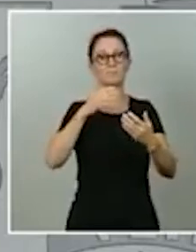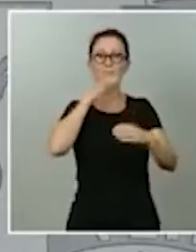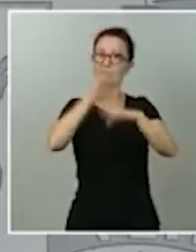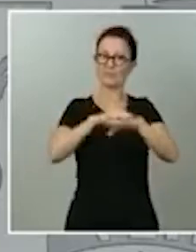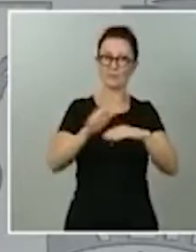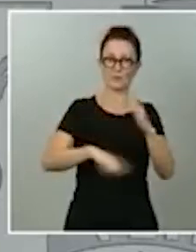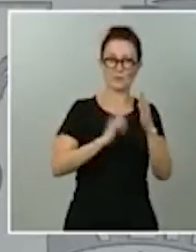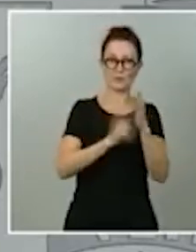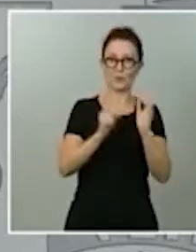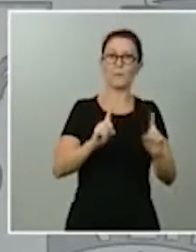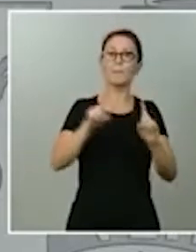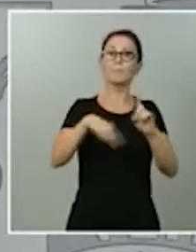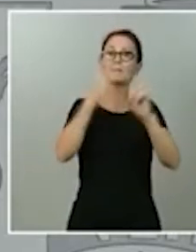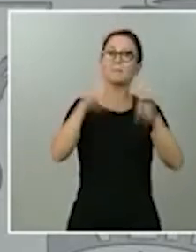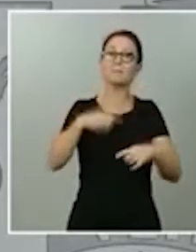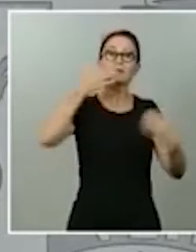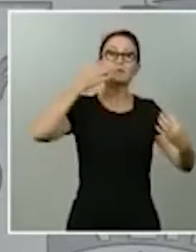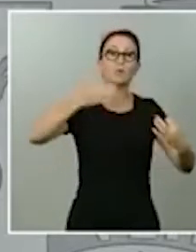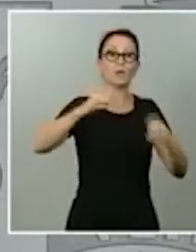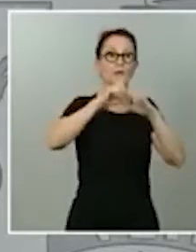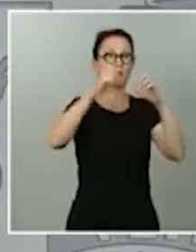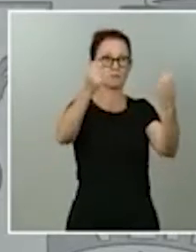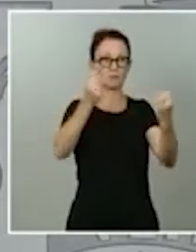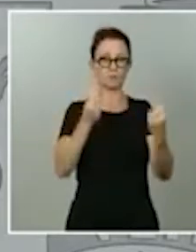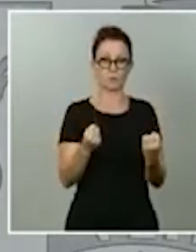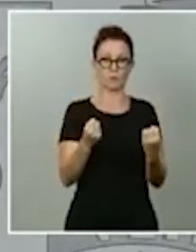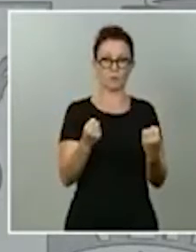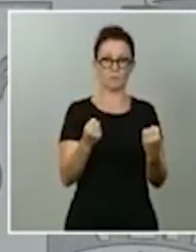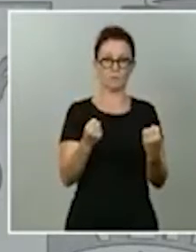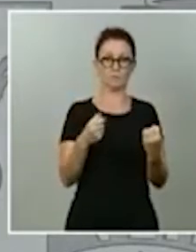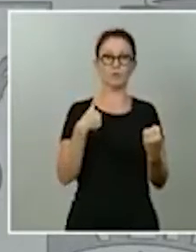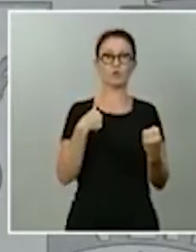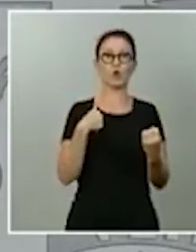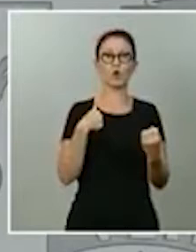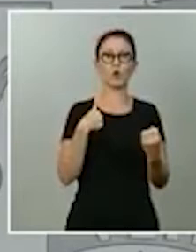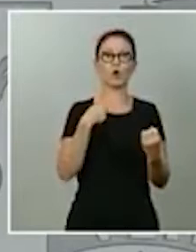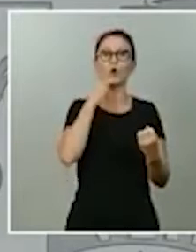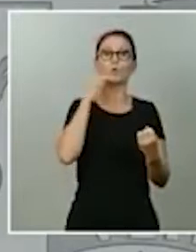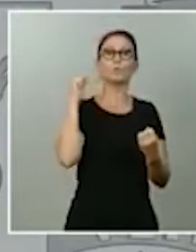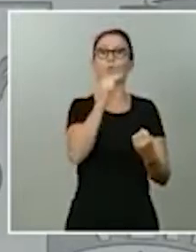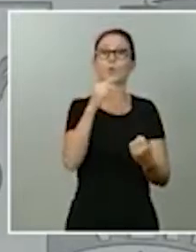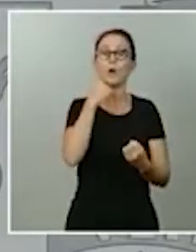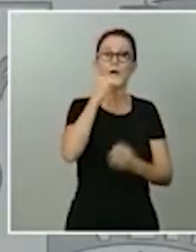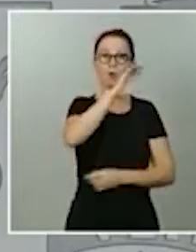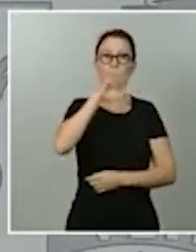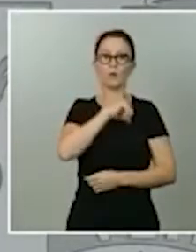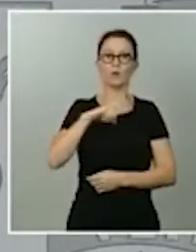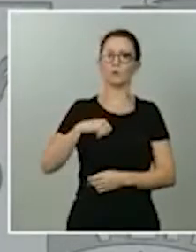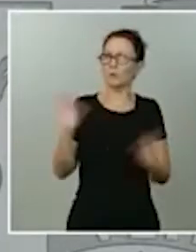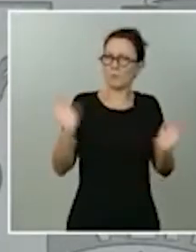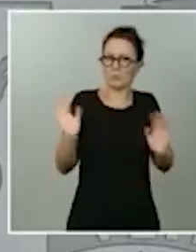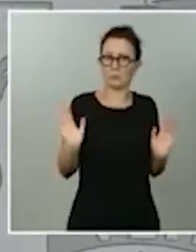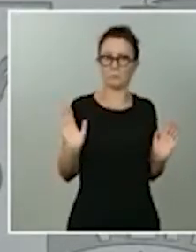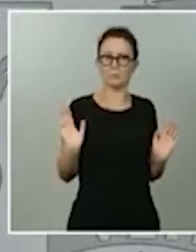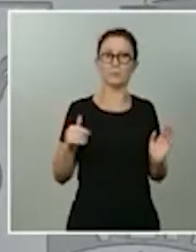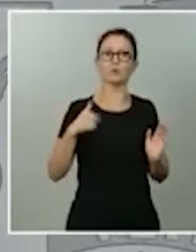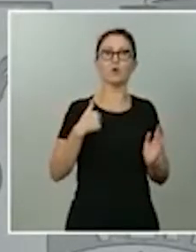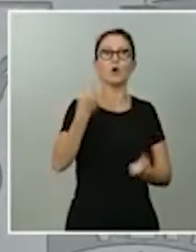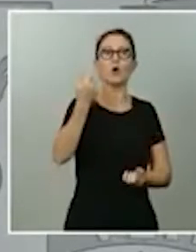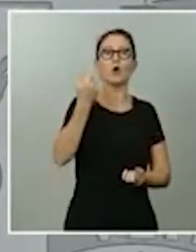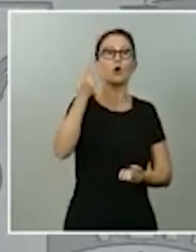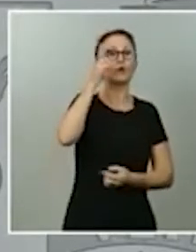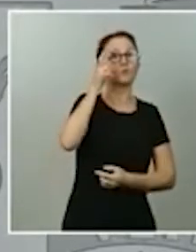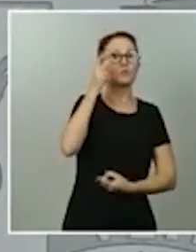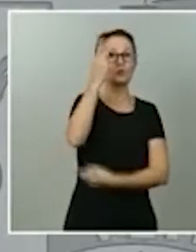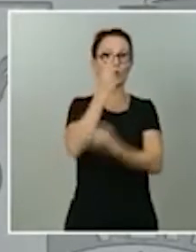voy a entrar en reproches a ninguna comunidad autónoma. Escucho, es verdad, reproches por parte de algunos gobernantes al